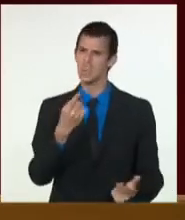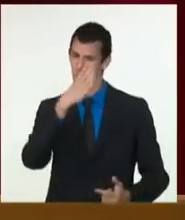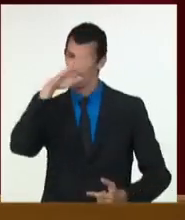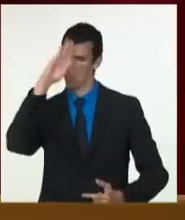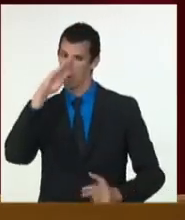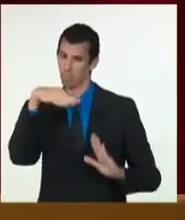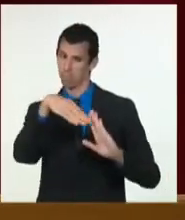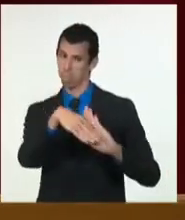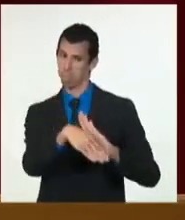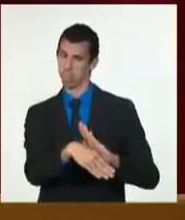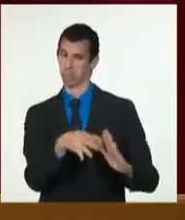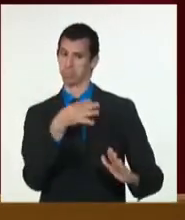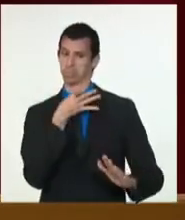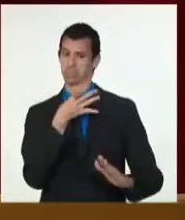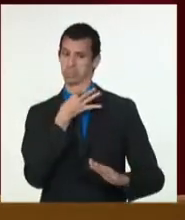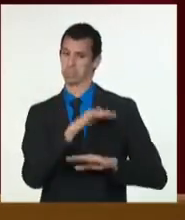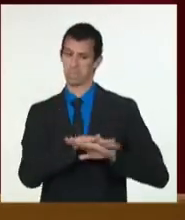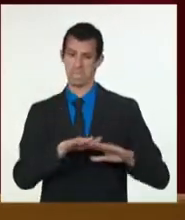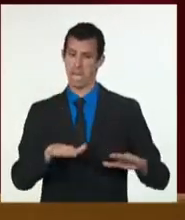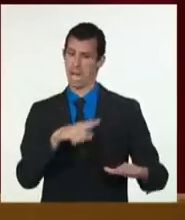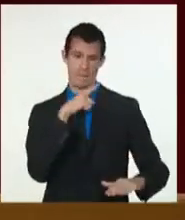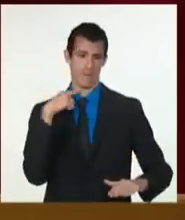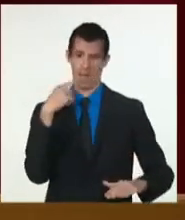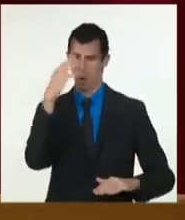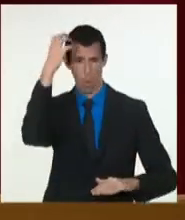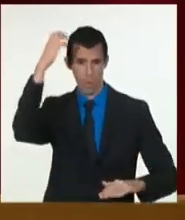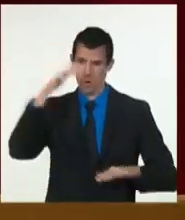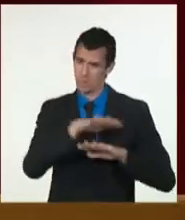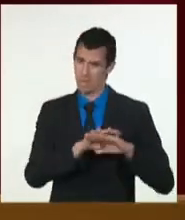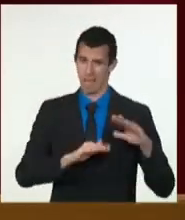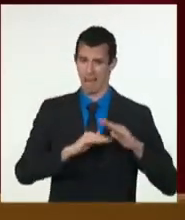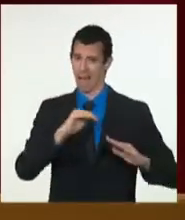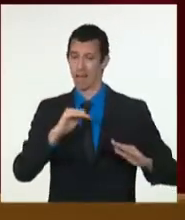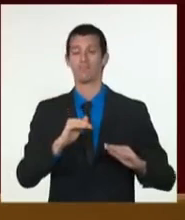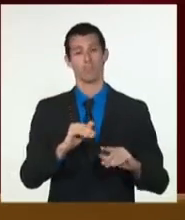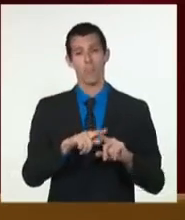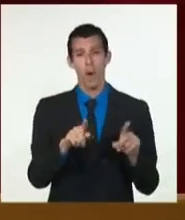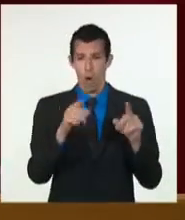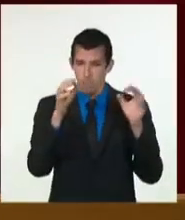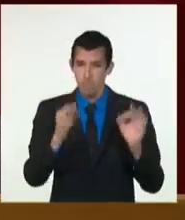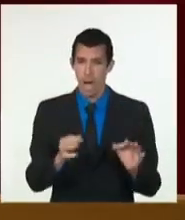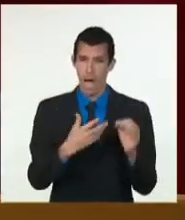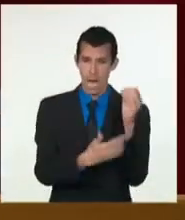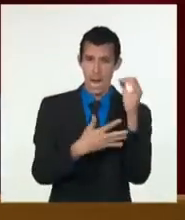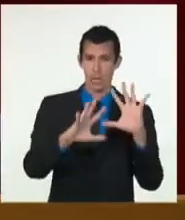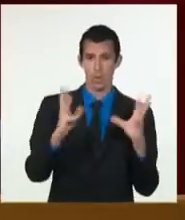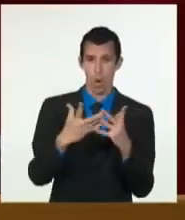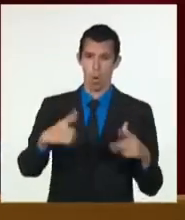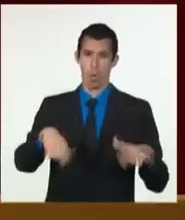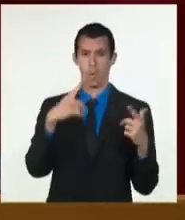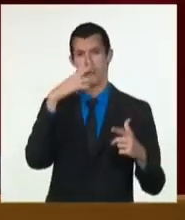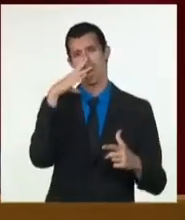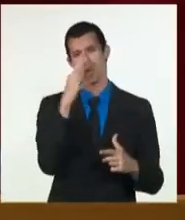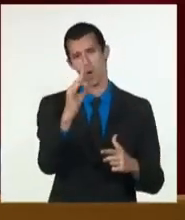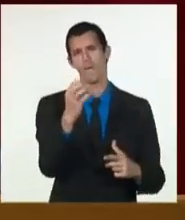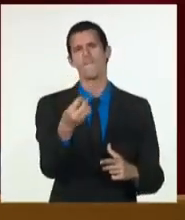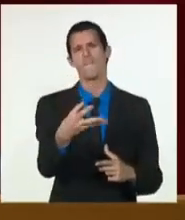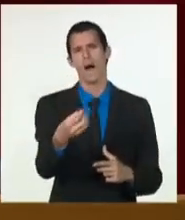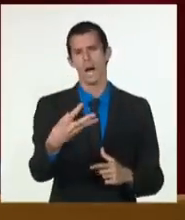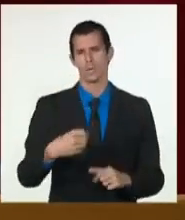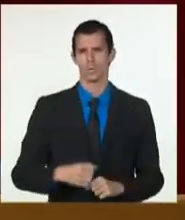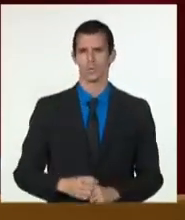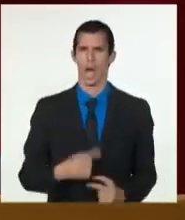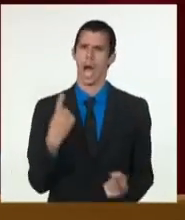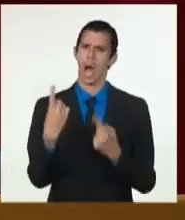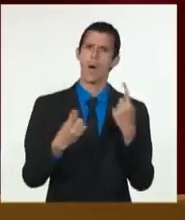grado tal que implosione la unidad nacional. A ese propósito, aportan algunos desde las